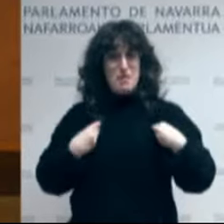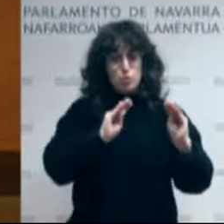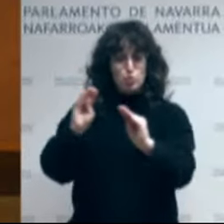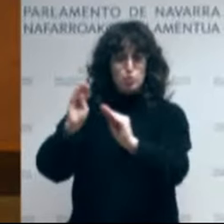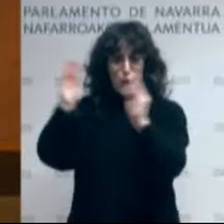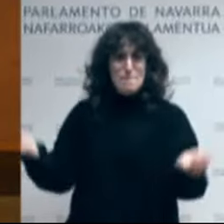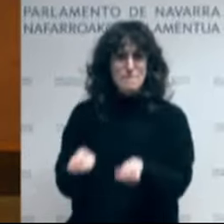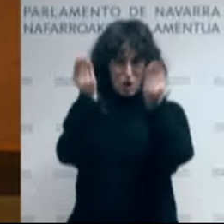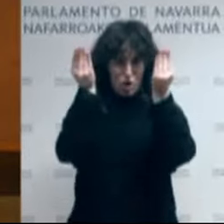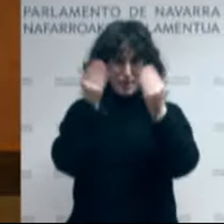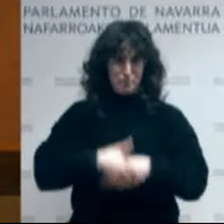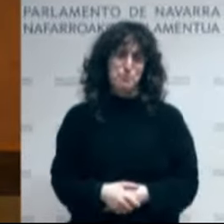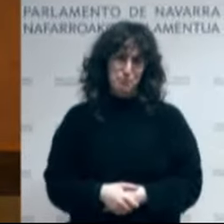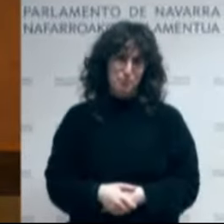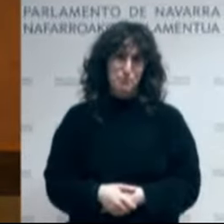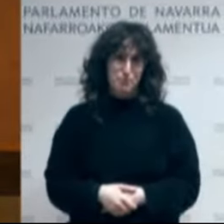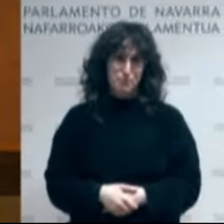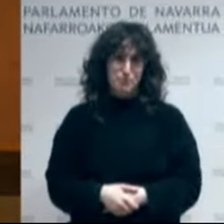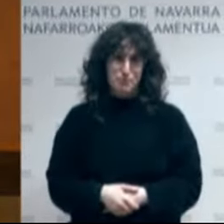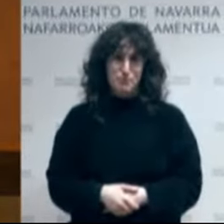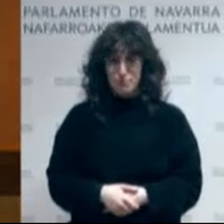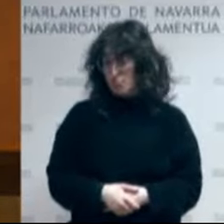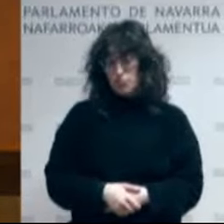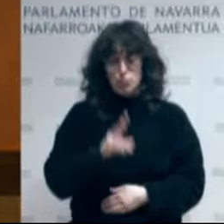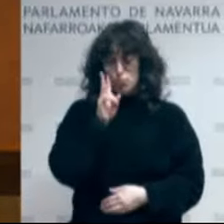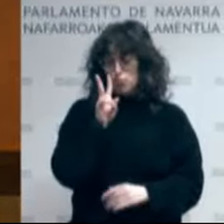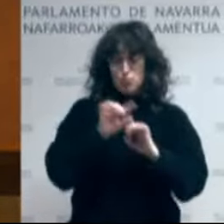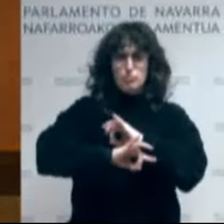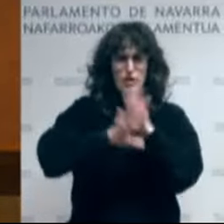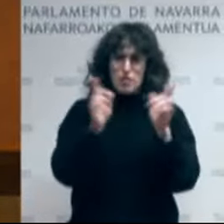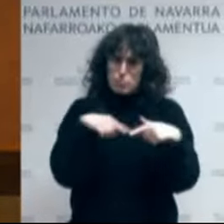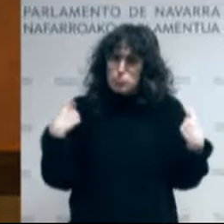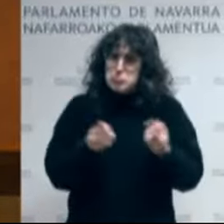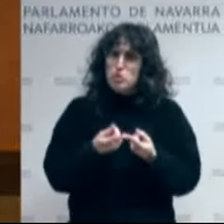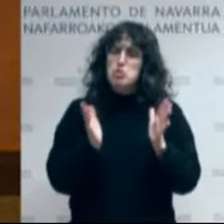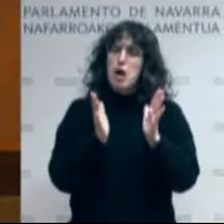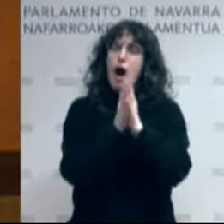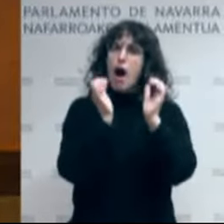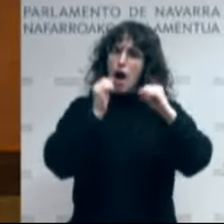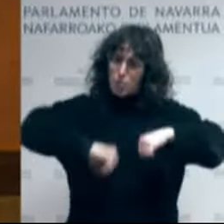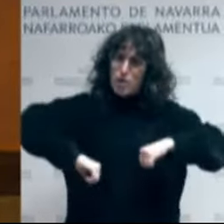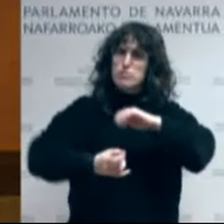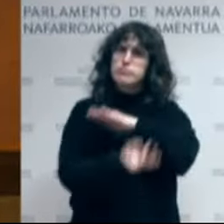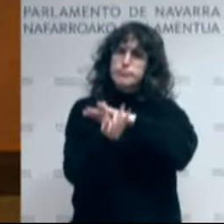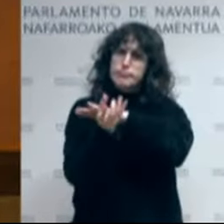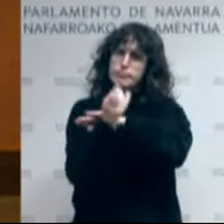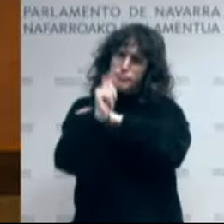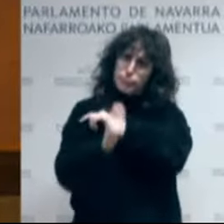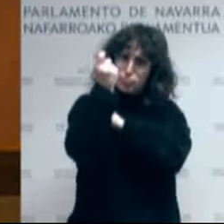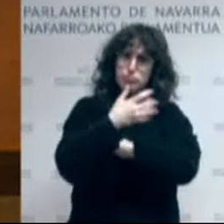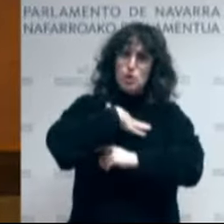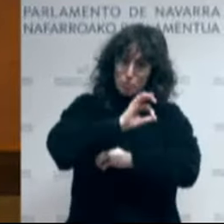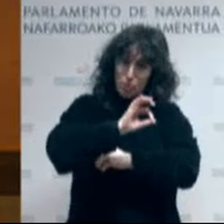geratu da akordioak lortzeko gai, garela, beti jendea erdigunean jarriz.